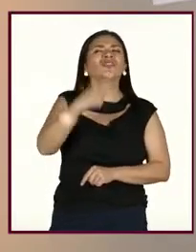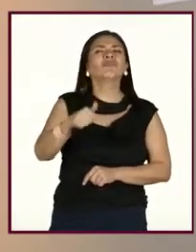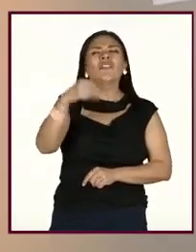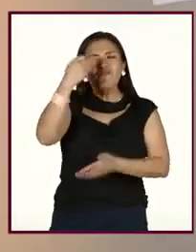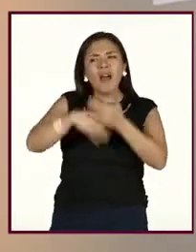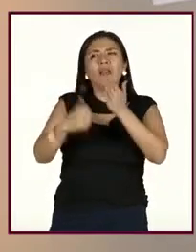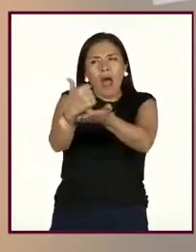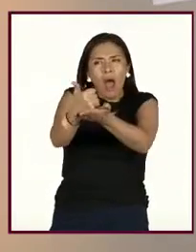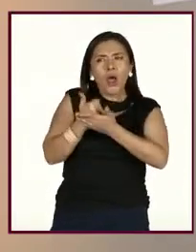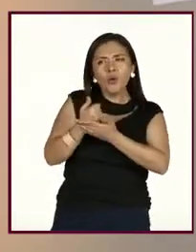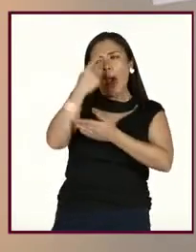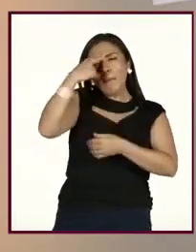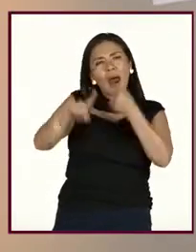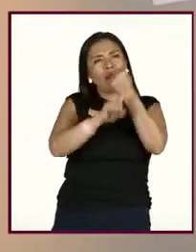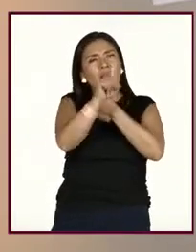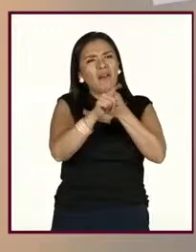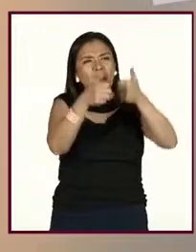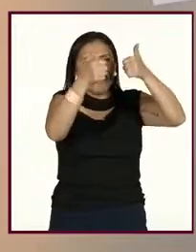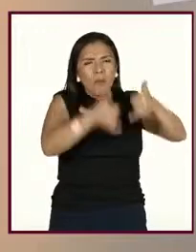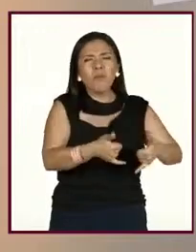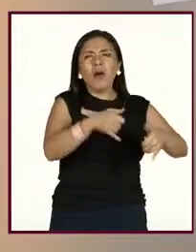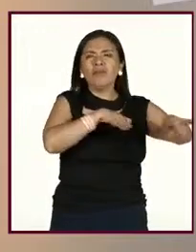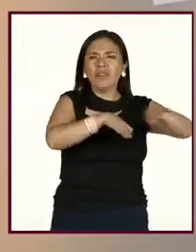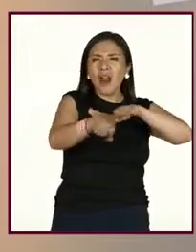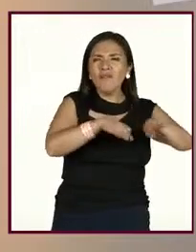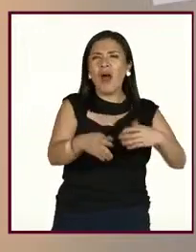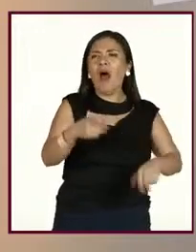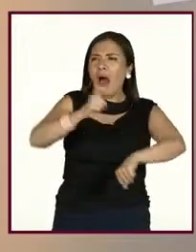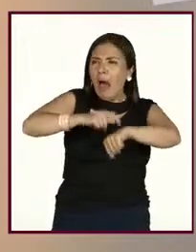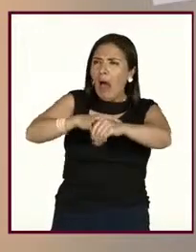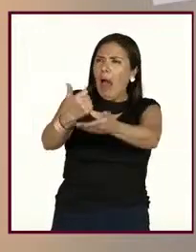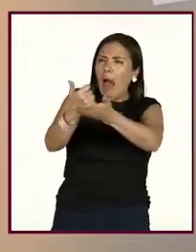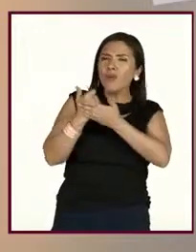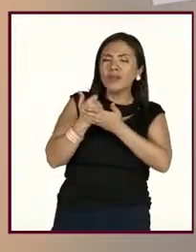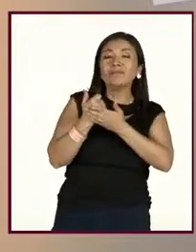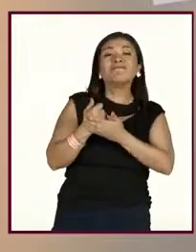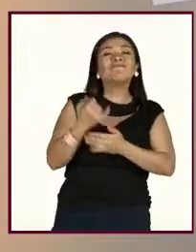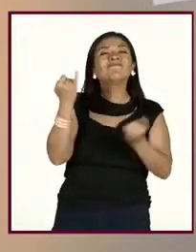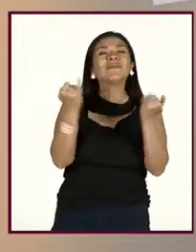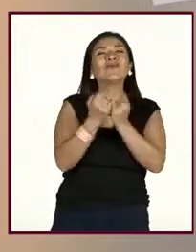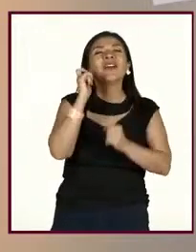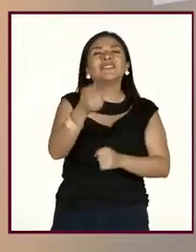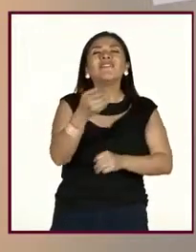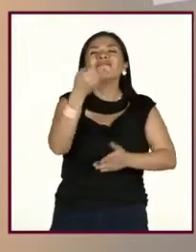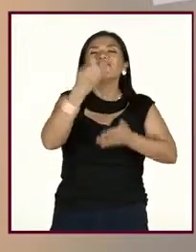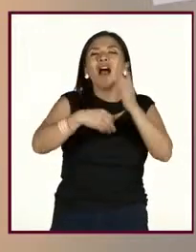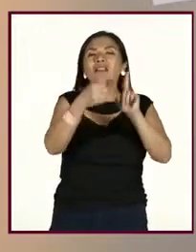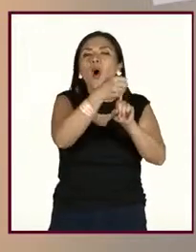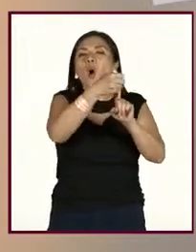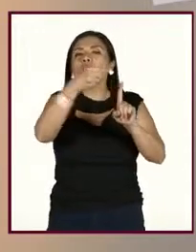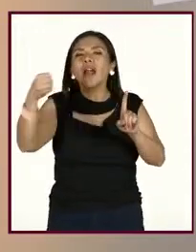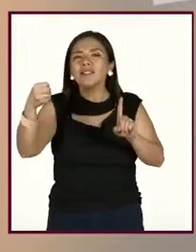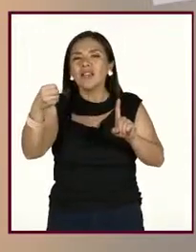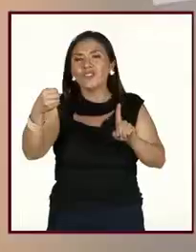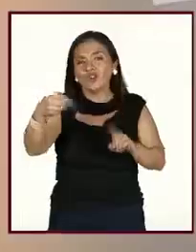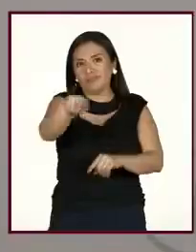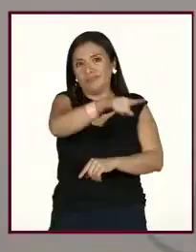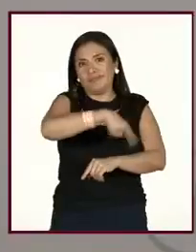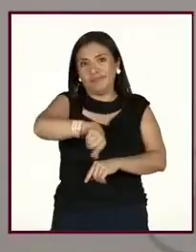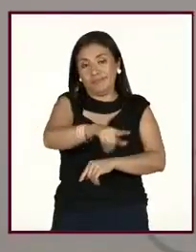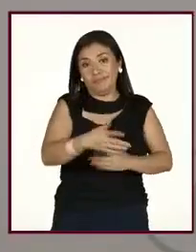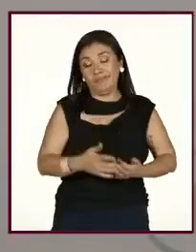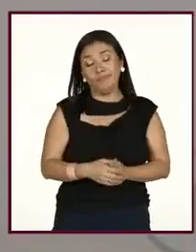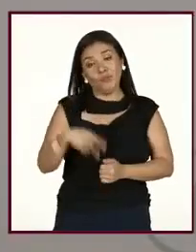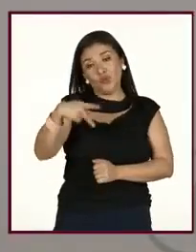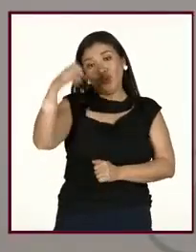ayudarles a solucionar cuestiones de trabajo fuera de horario. Y creo que también es la falta de organización de parte de ellos. Un